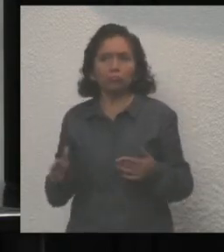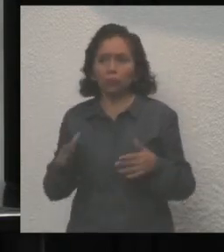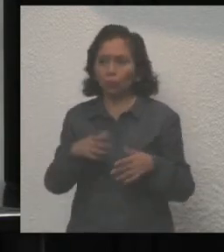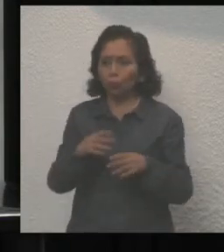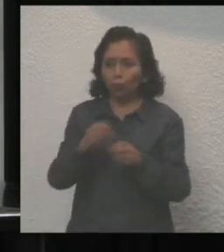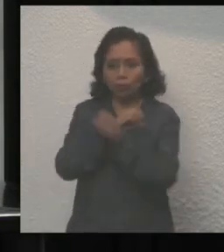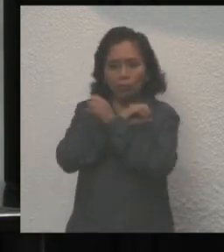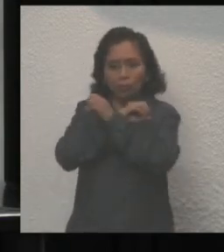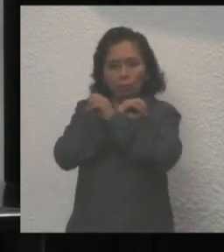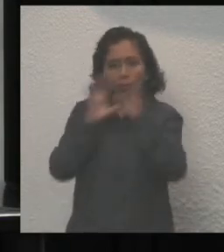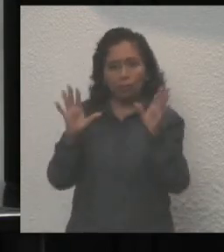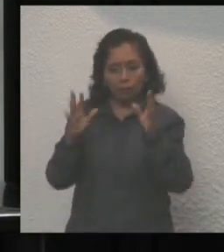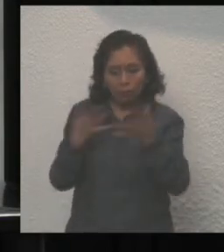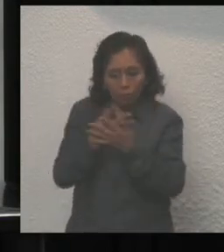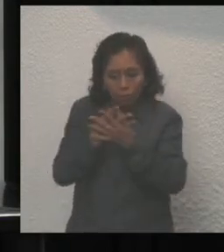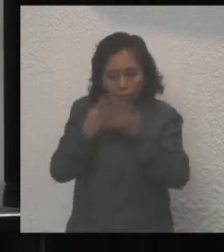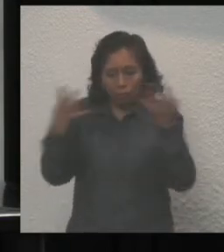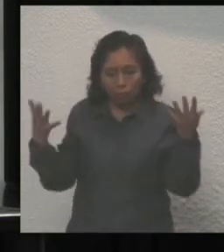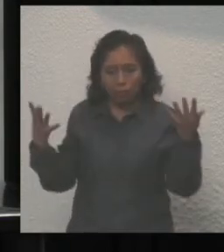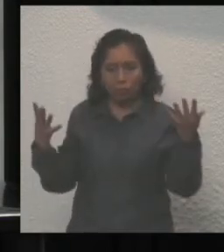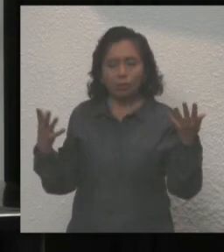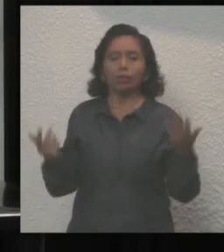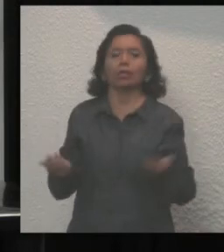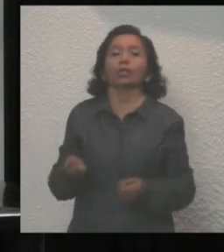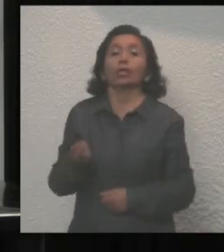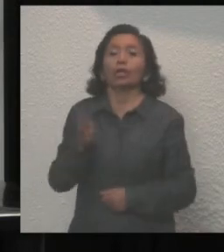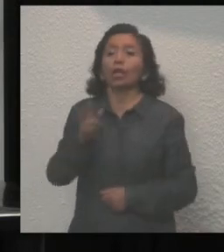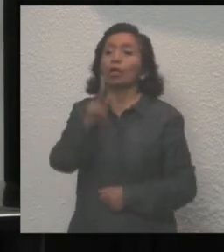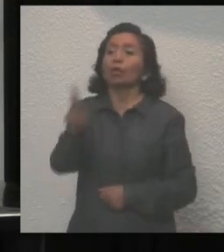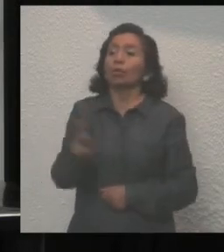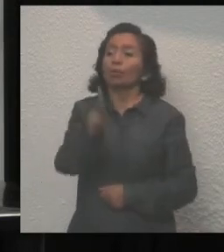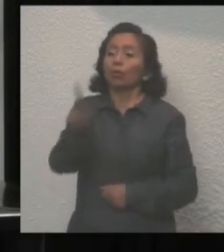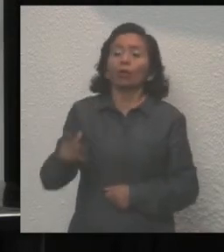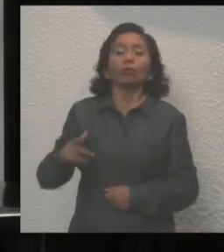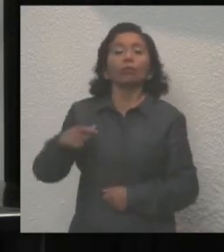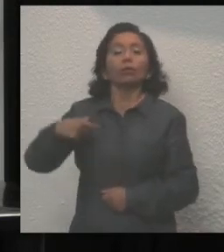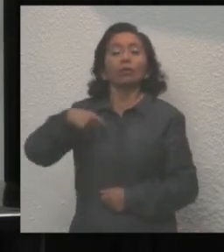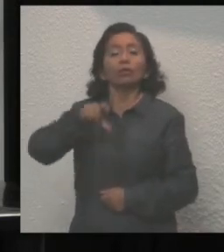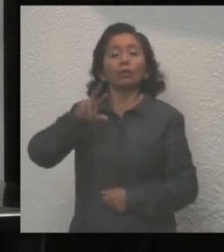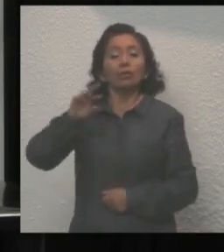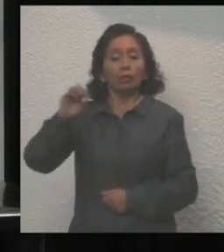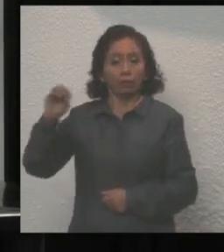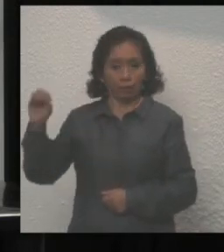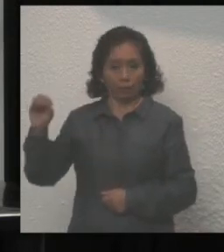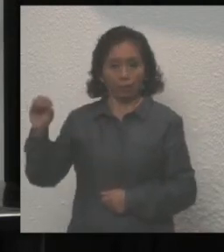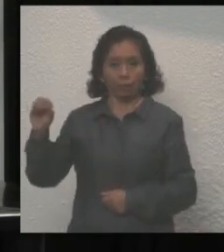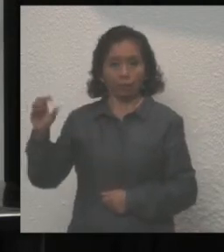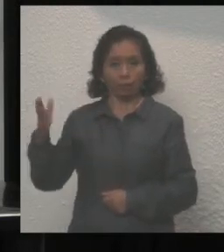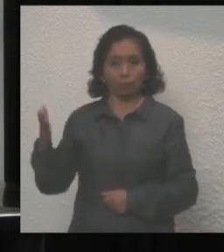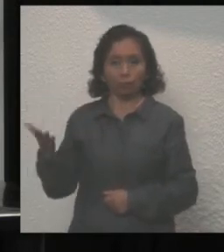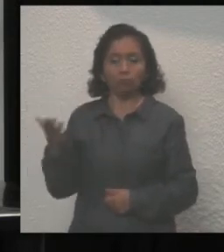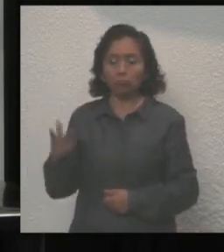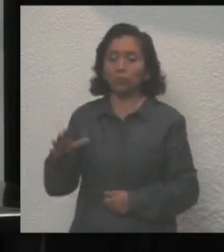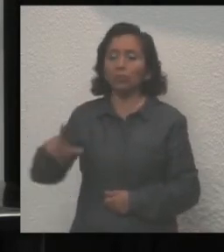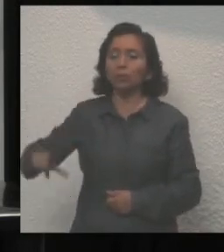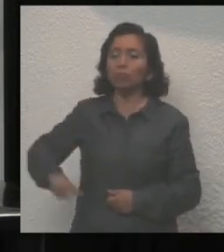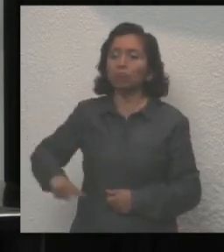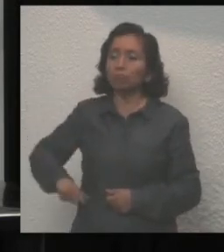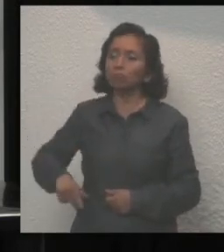transparencia. Sin duda, el pueblo de Quintana Roo tiene un gran gobernador.